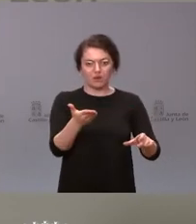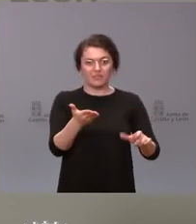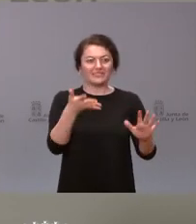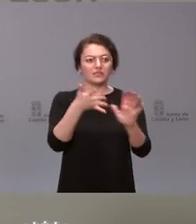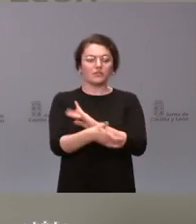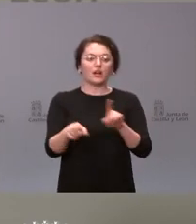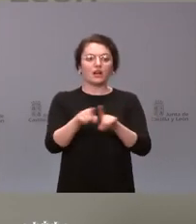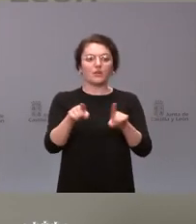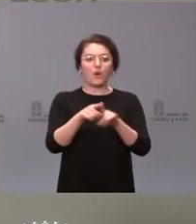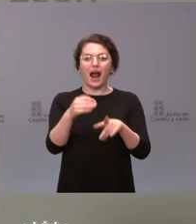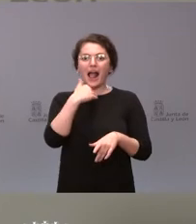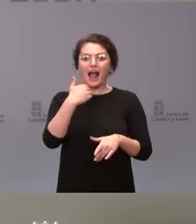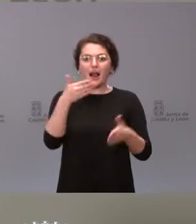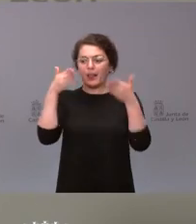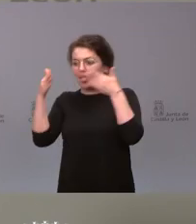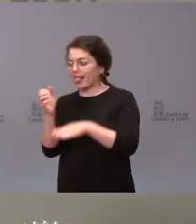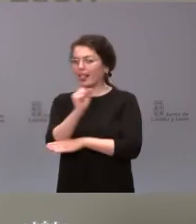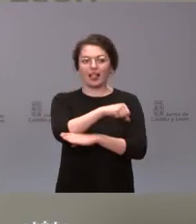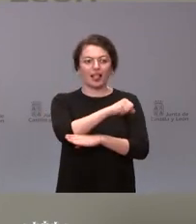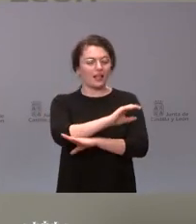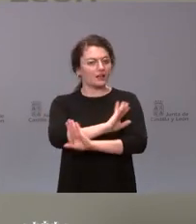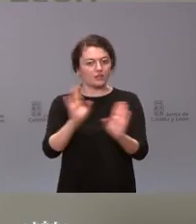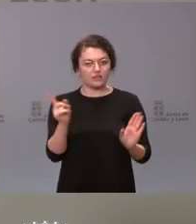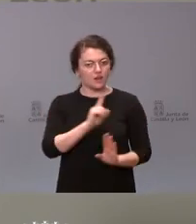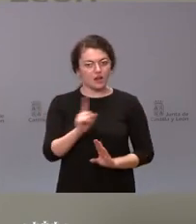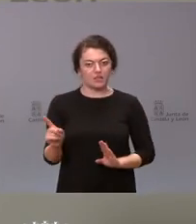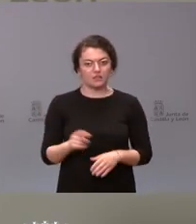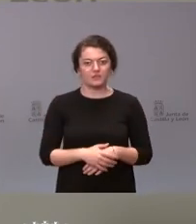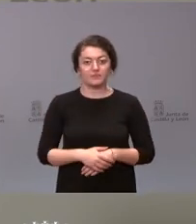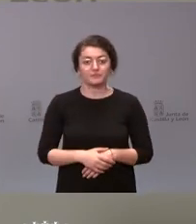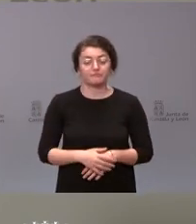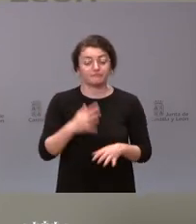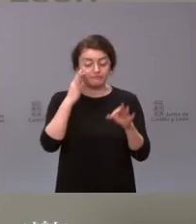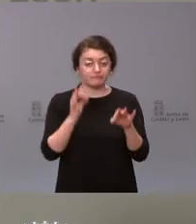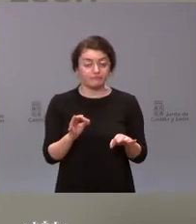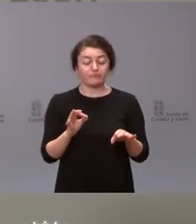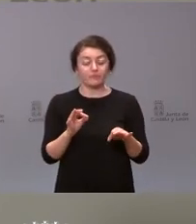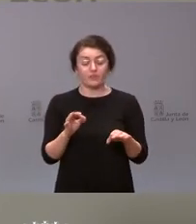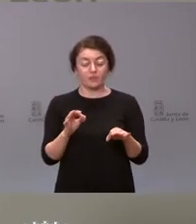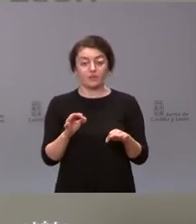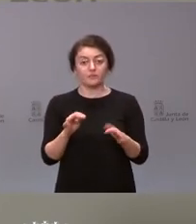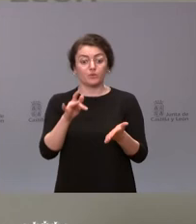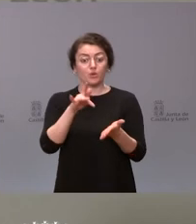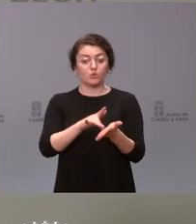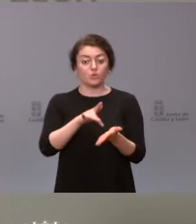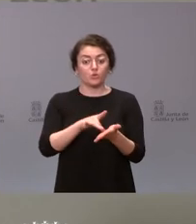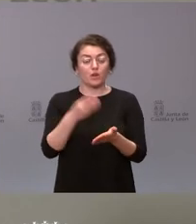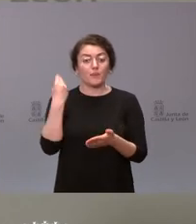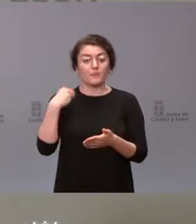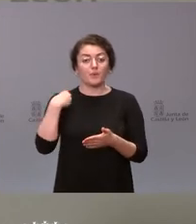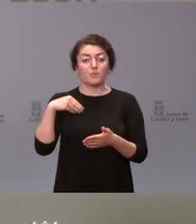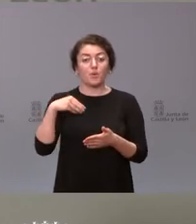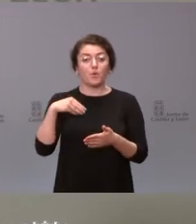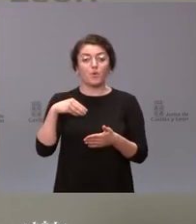distraernos de los problemas de los ciudadanos lógicamente valoraremos en su caso cualquier decisión que tome el Consejo de Ministros